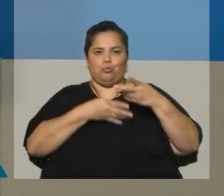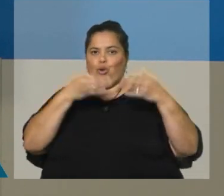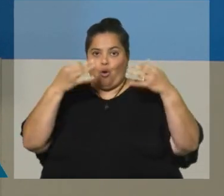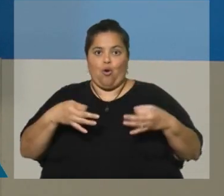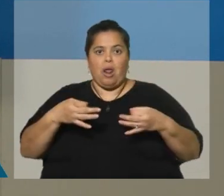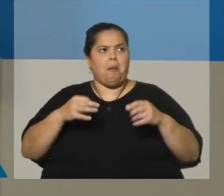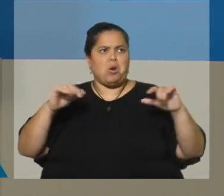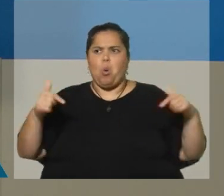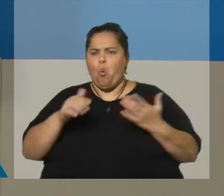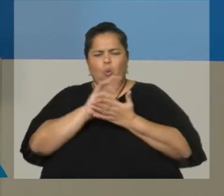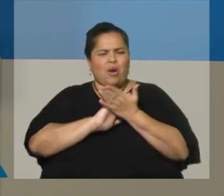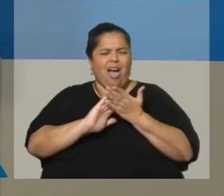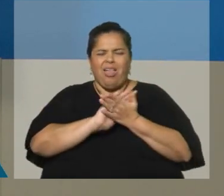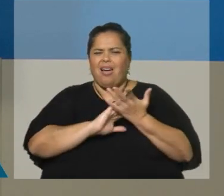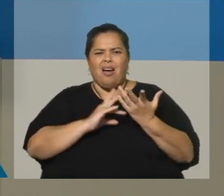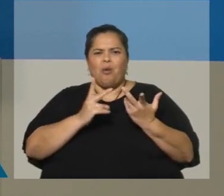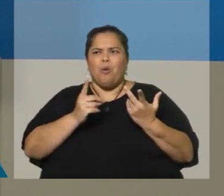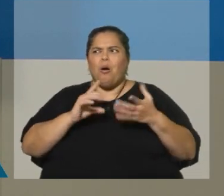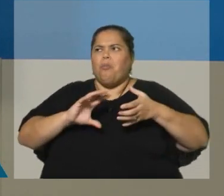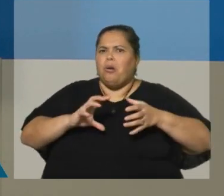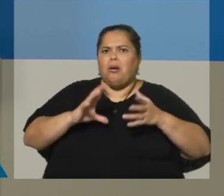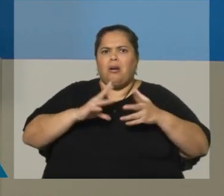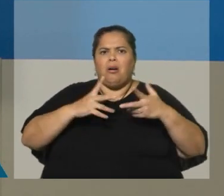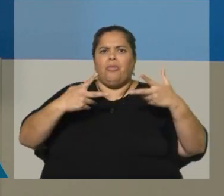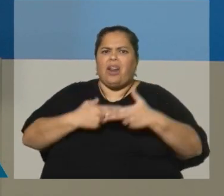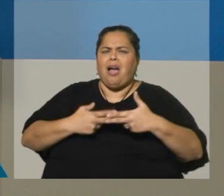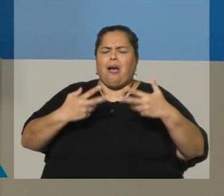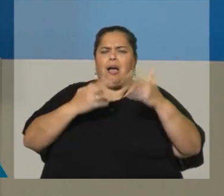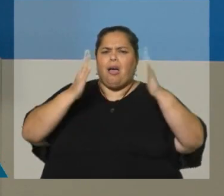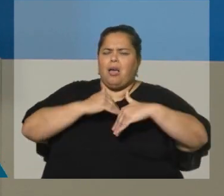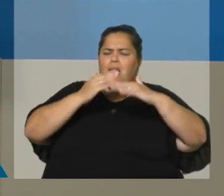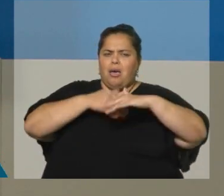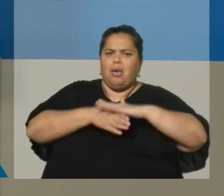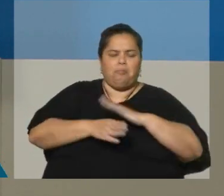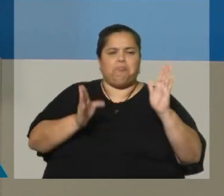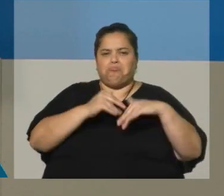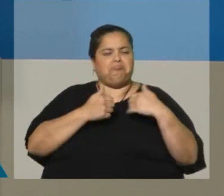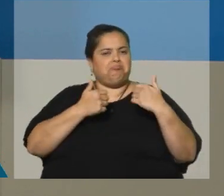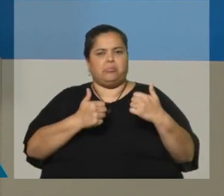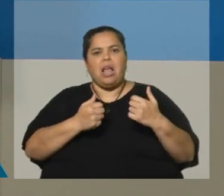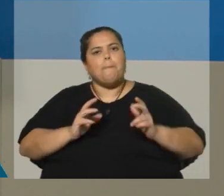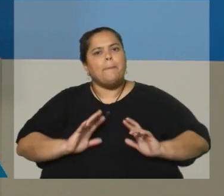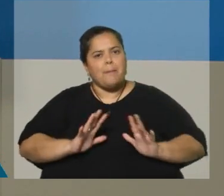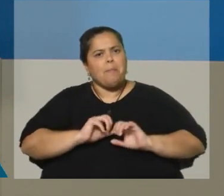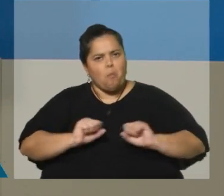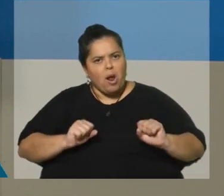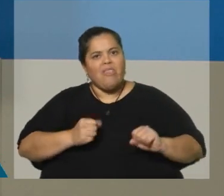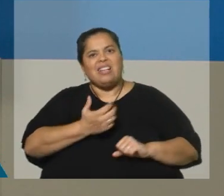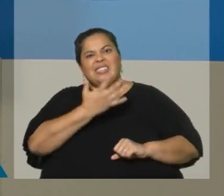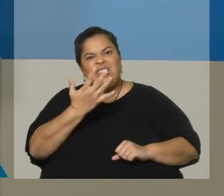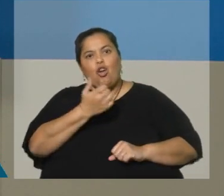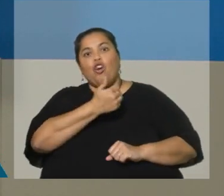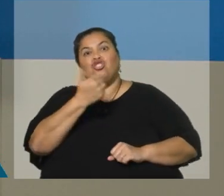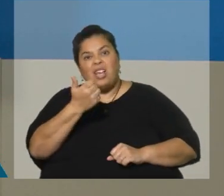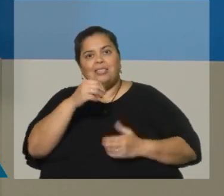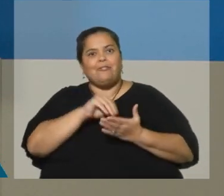picos que hayan amenazado, digamos, la estabilidad de los sistemas. Estamos, de hecho, preparados para resistir cinco o seis veces la demanda